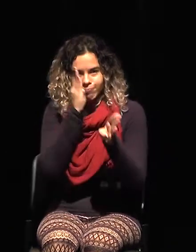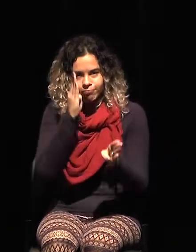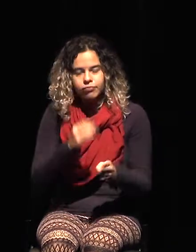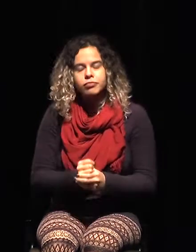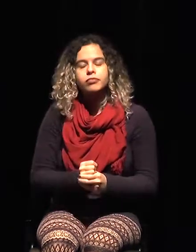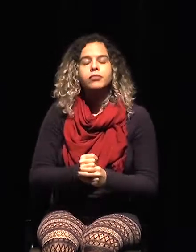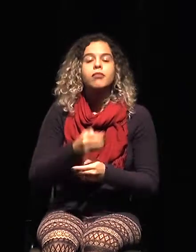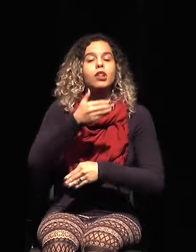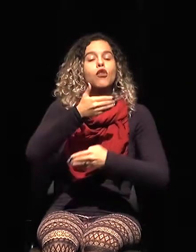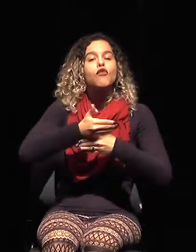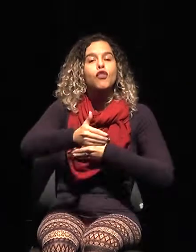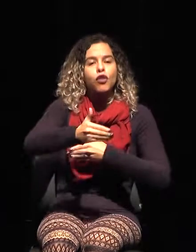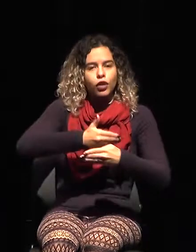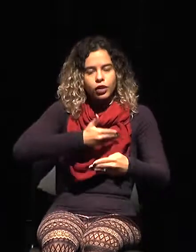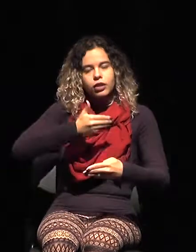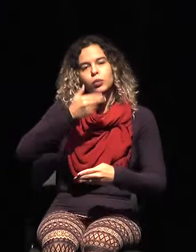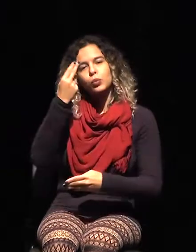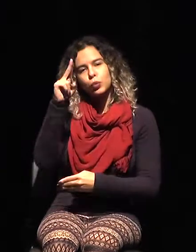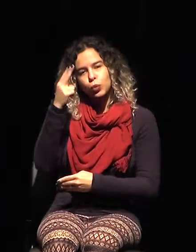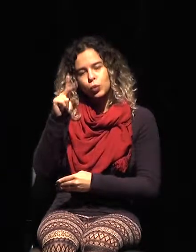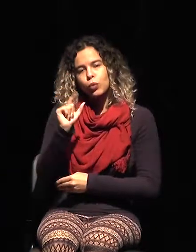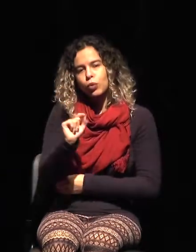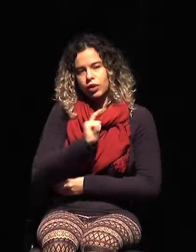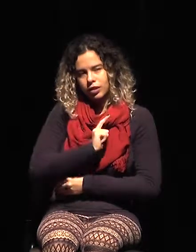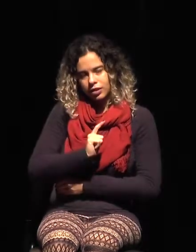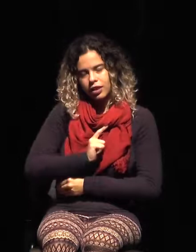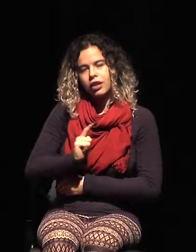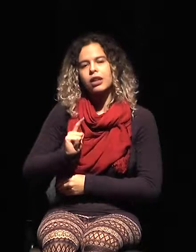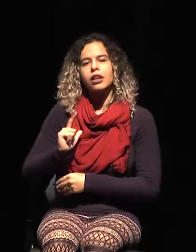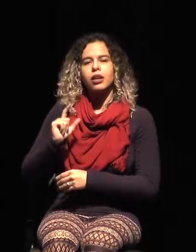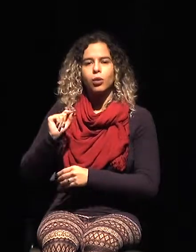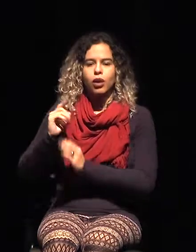excelente estructura de puertos y navíos,